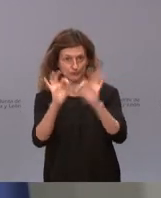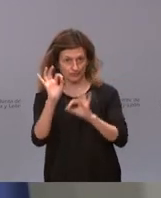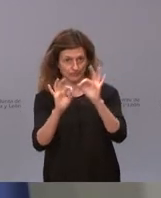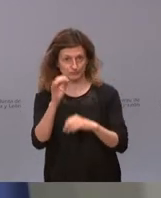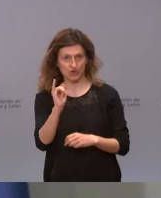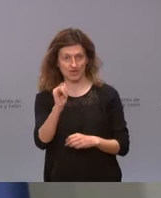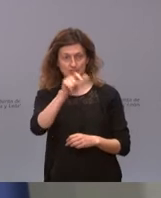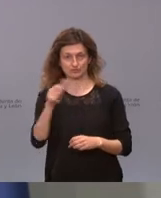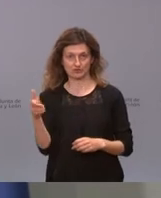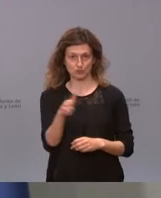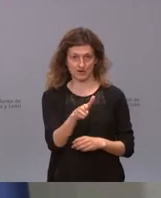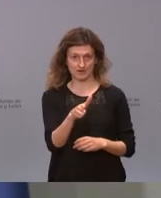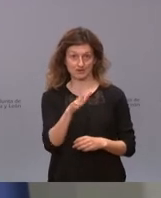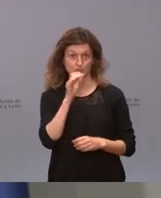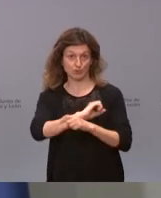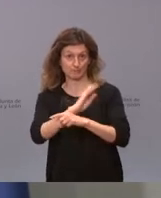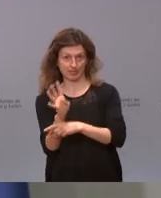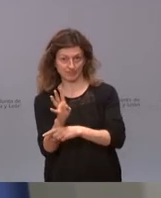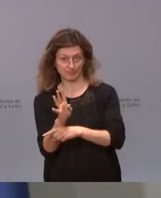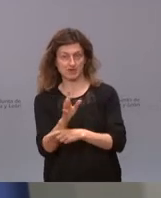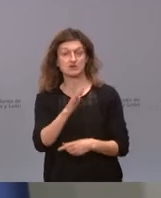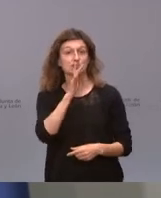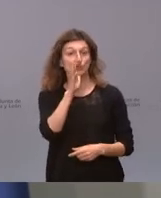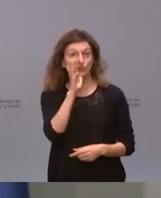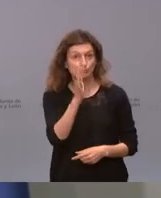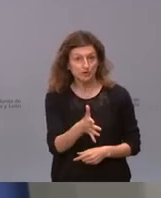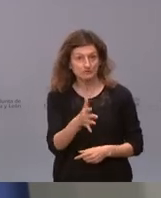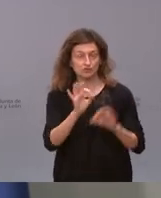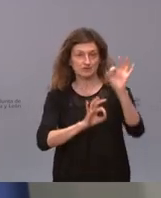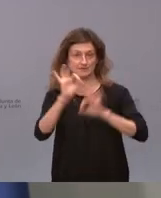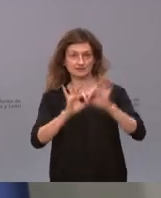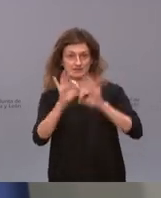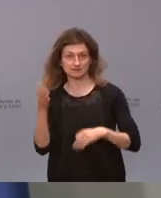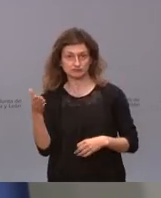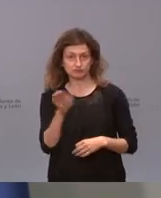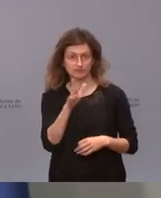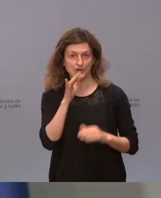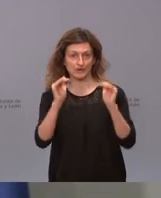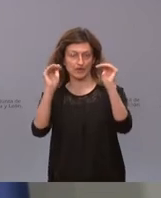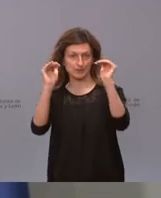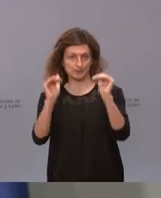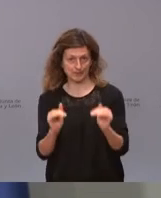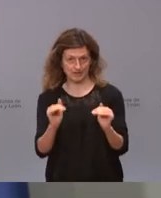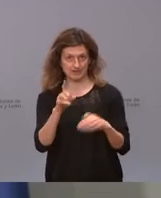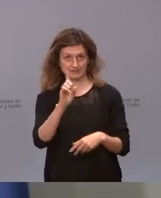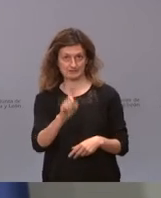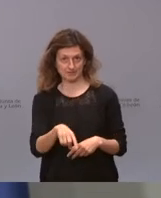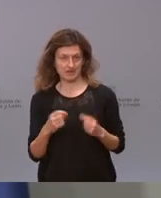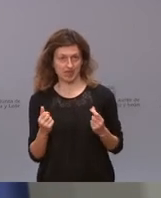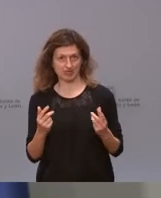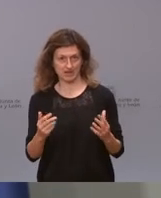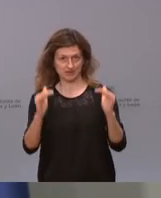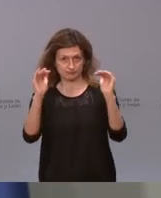mortalidad de nuestra pandemia. Esa es la razón por qué las tasas de letalidad están bajando también aceleradamente